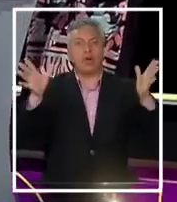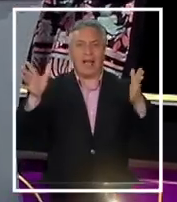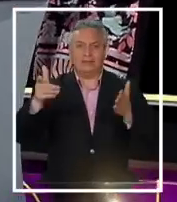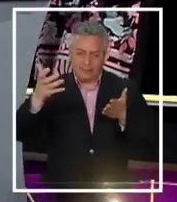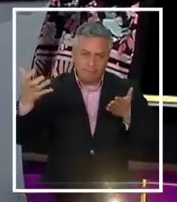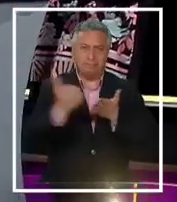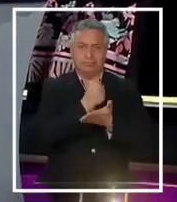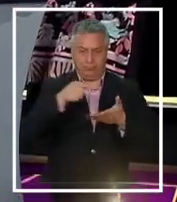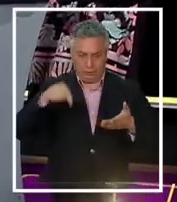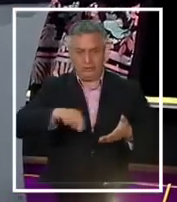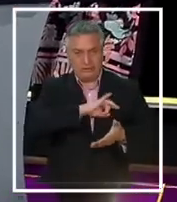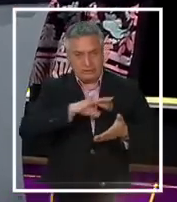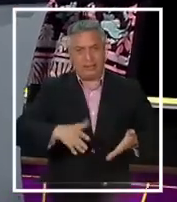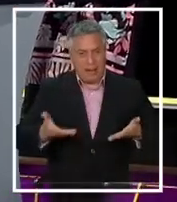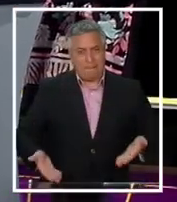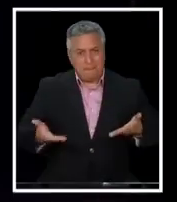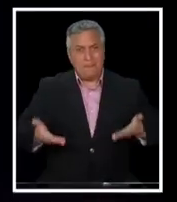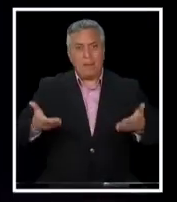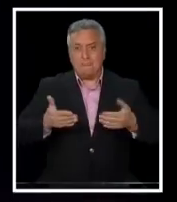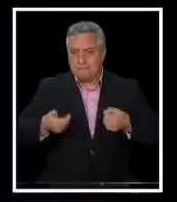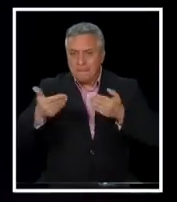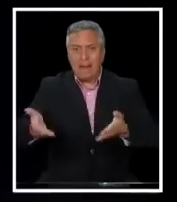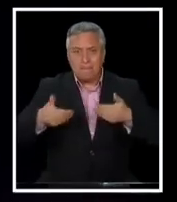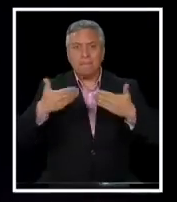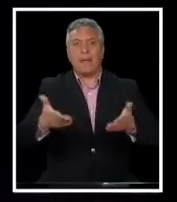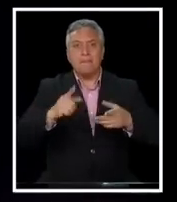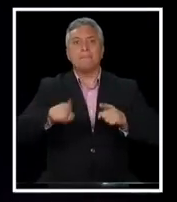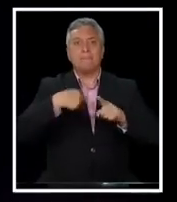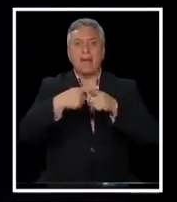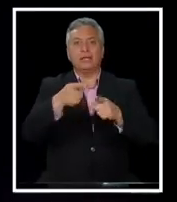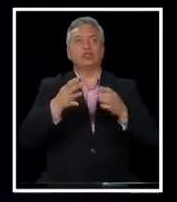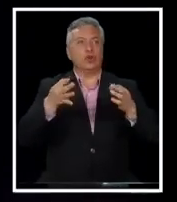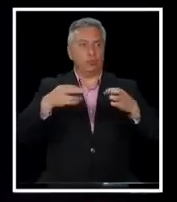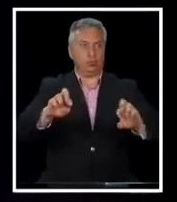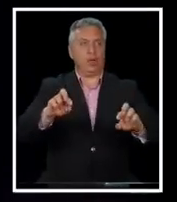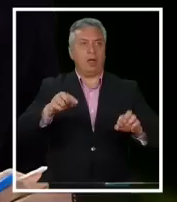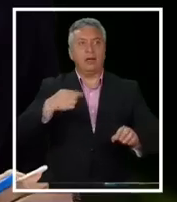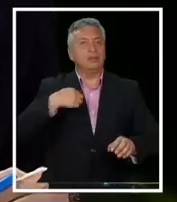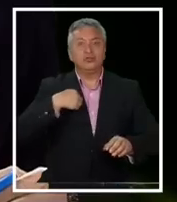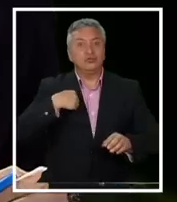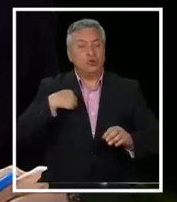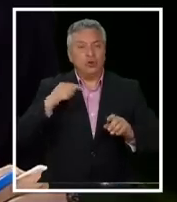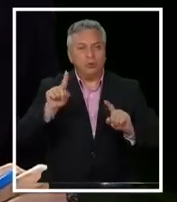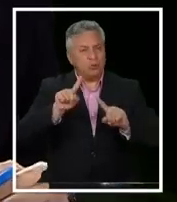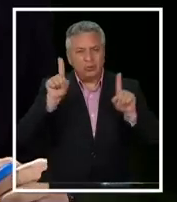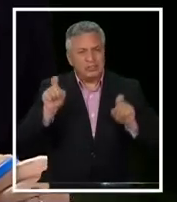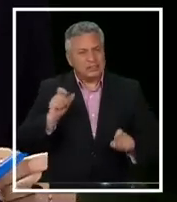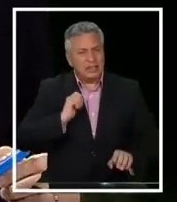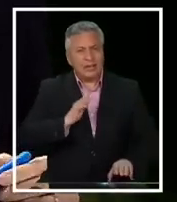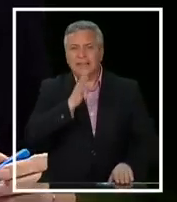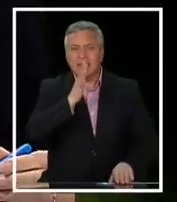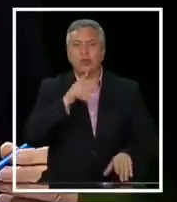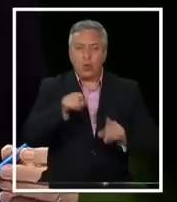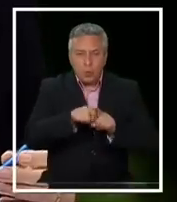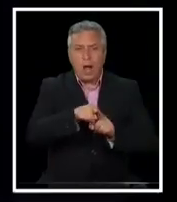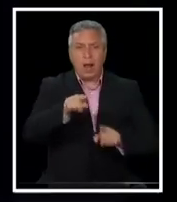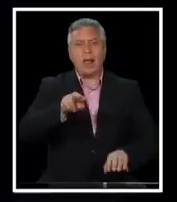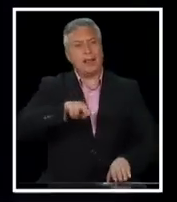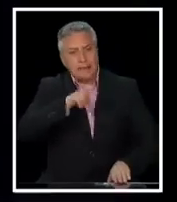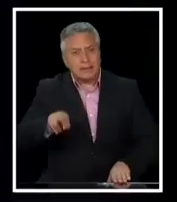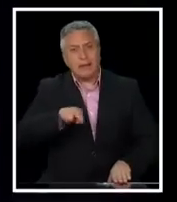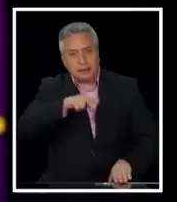progrese, prospere, dé más oportunidades. Y por lo tanto no entiendo este insistir en que